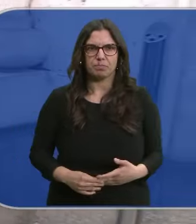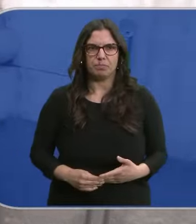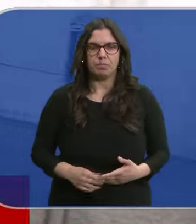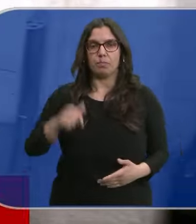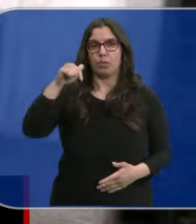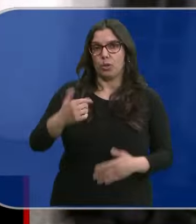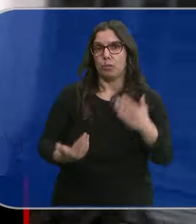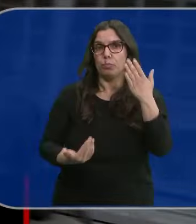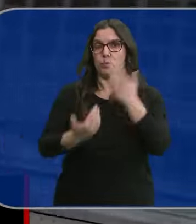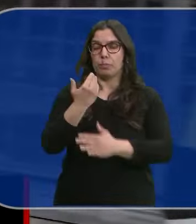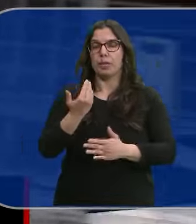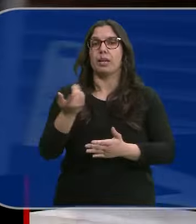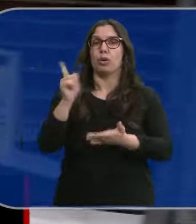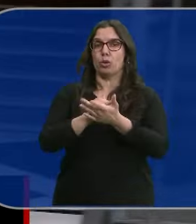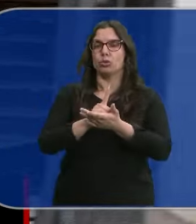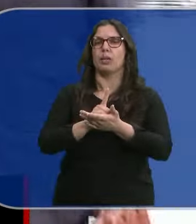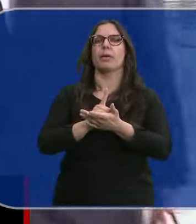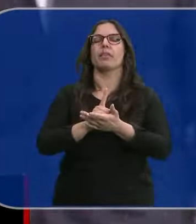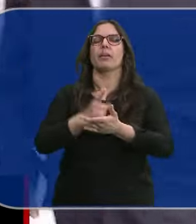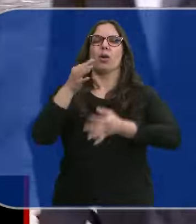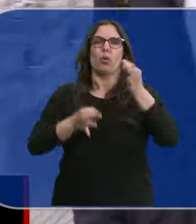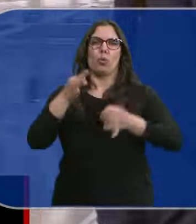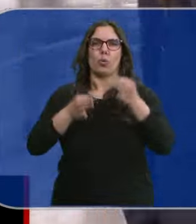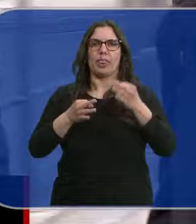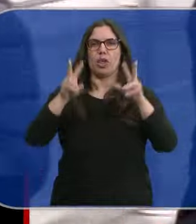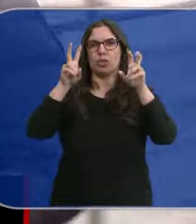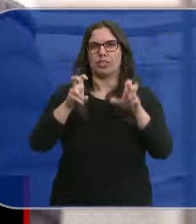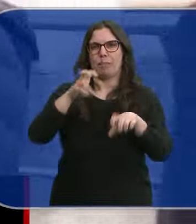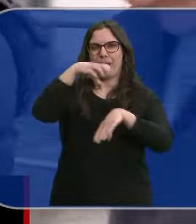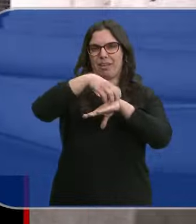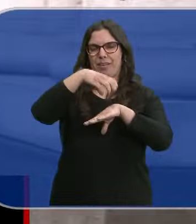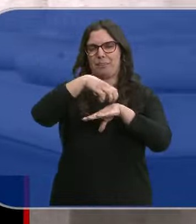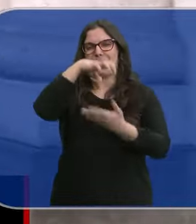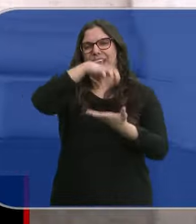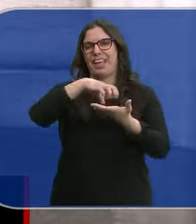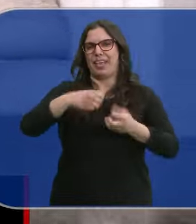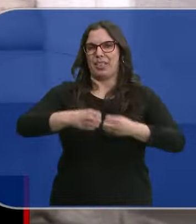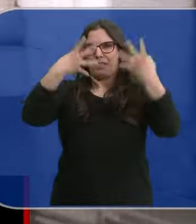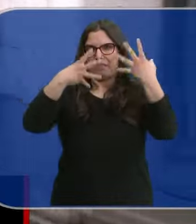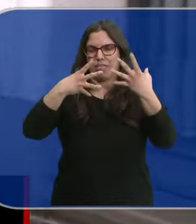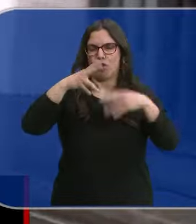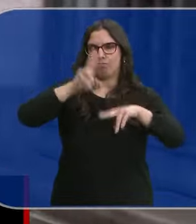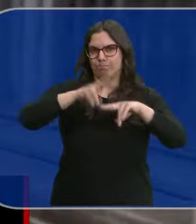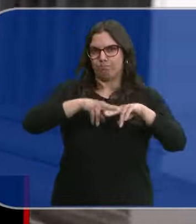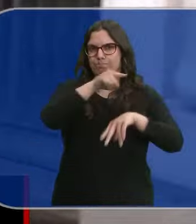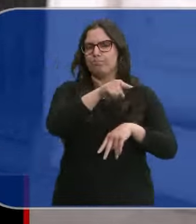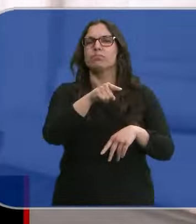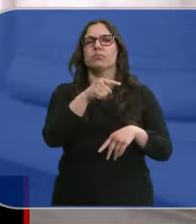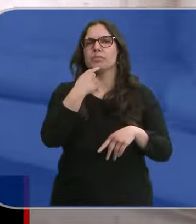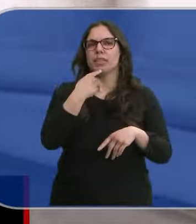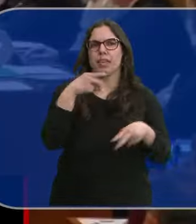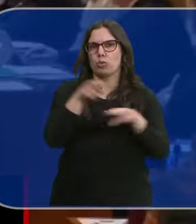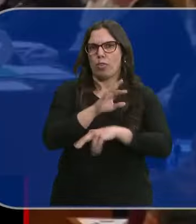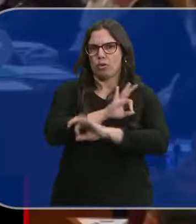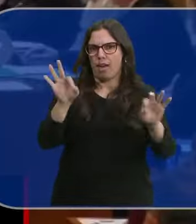Y esta mañana se ha reanudado el juicio de la perla negra en Valladolid. No habrá nulidad. El tribunal considera que todas las partes han podido acceder a la